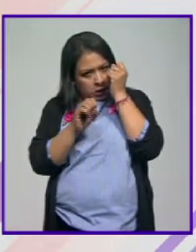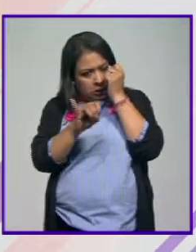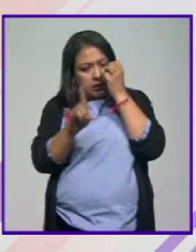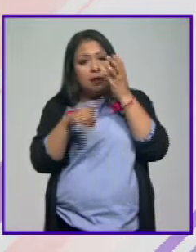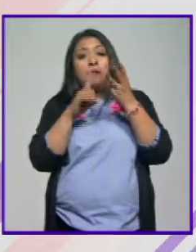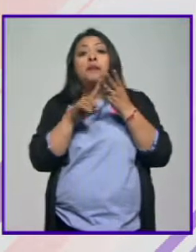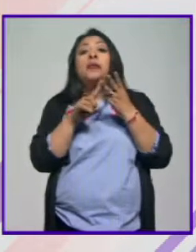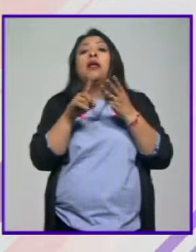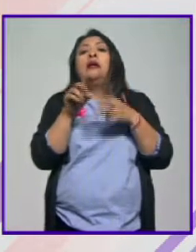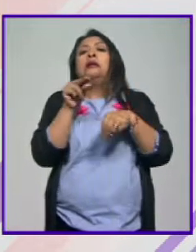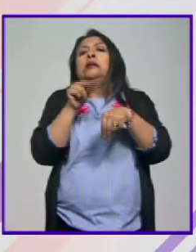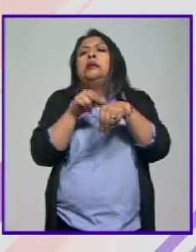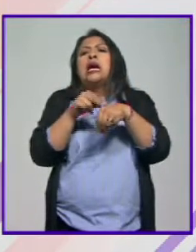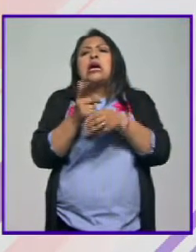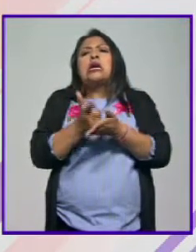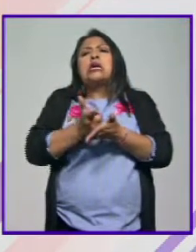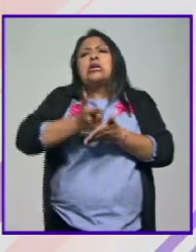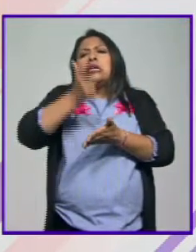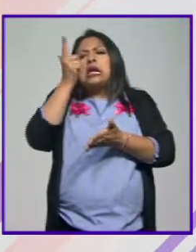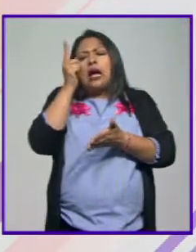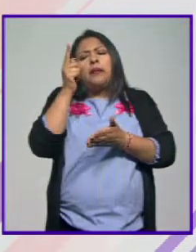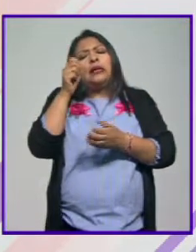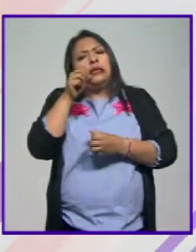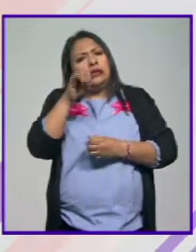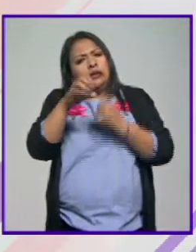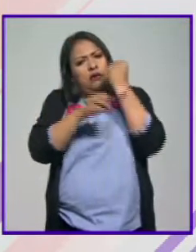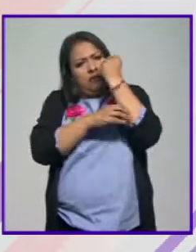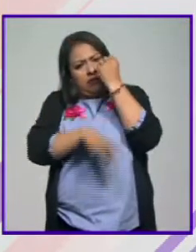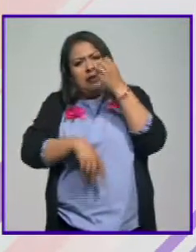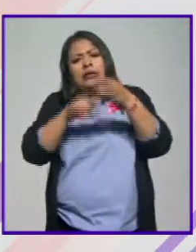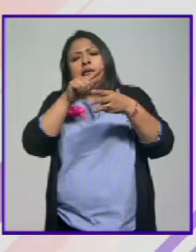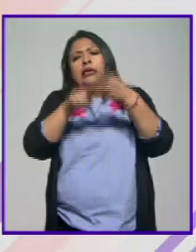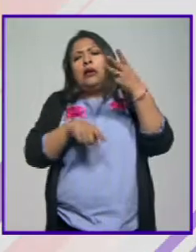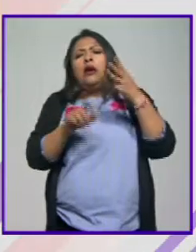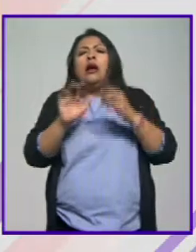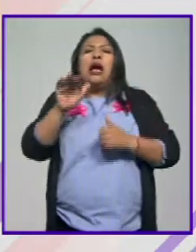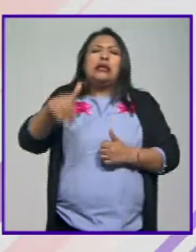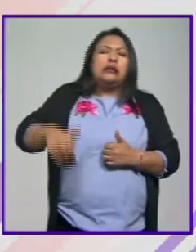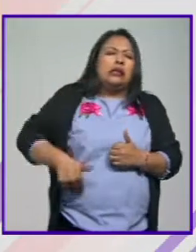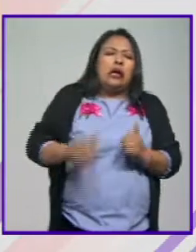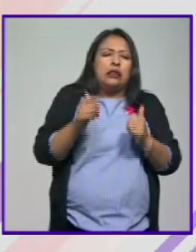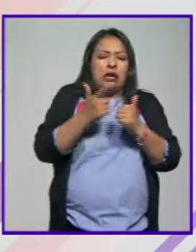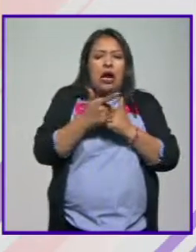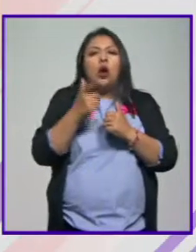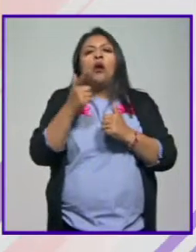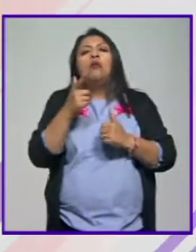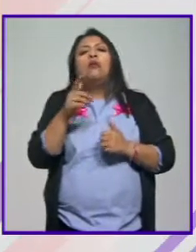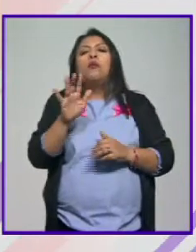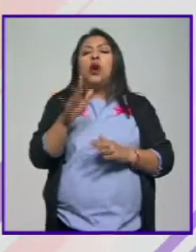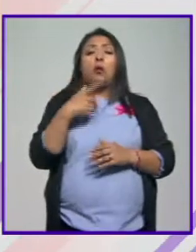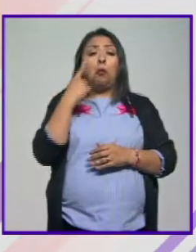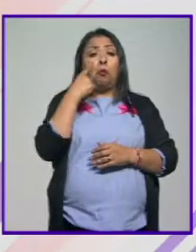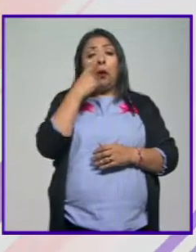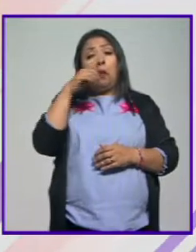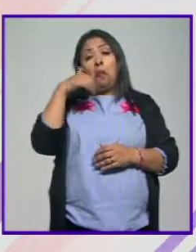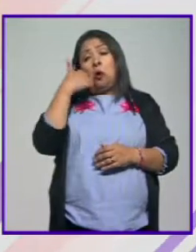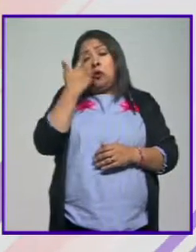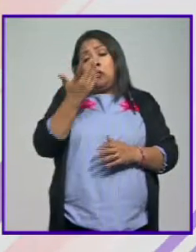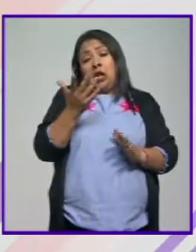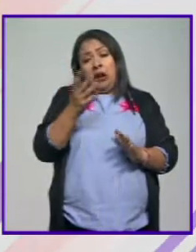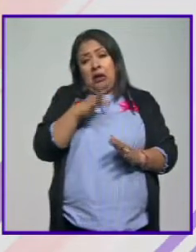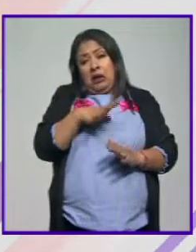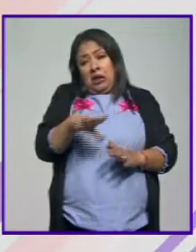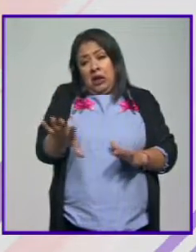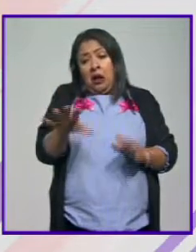y situaciones médicas graves que son muy similares. Son las tres causales que tiene el Código. accidente. Digamos, cuando es voluntario podríamos decirlo de manera